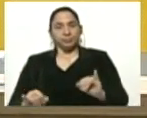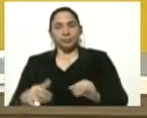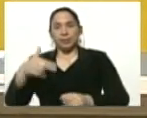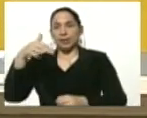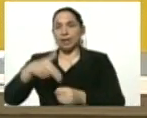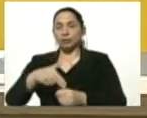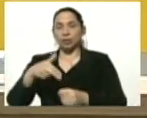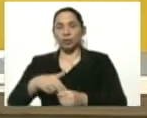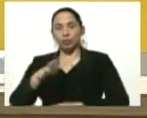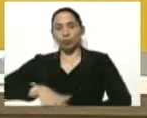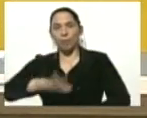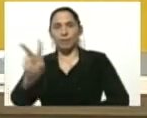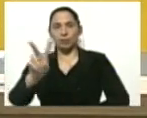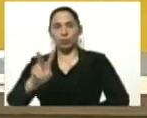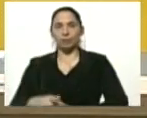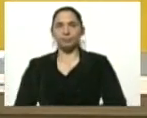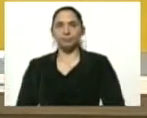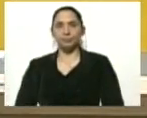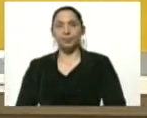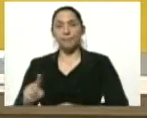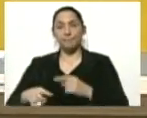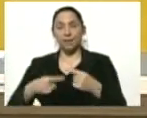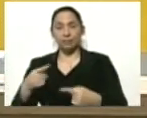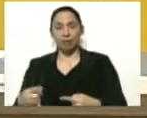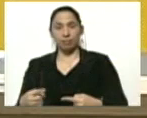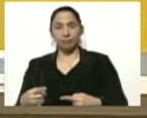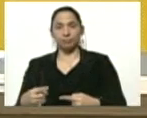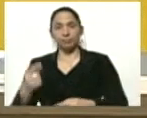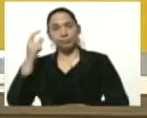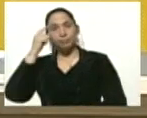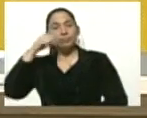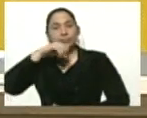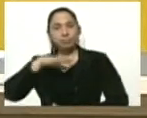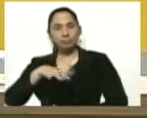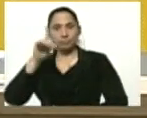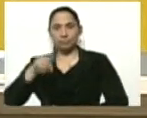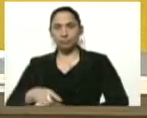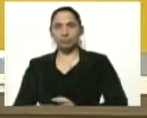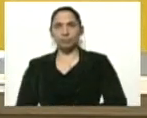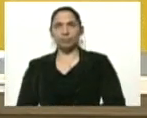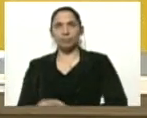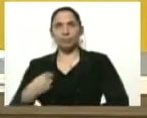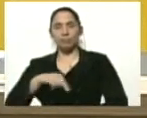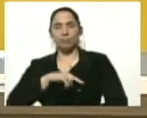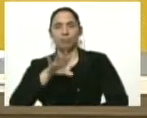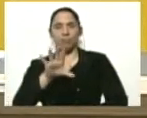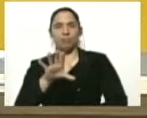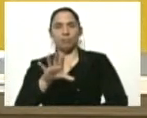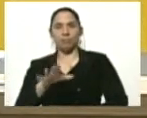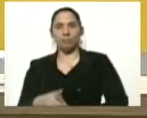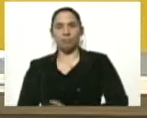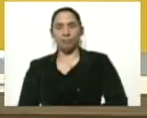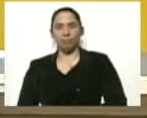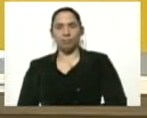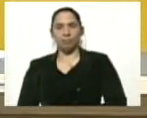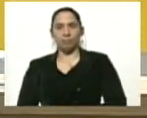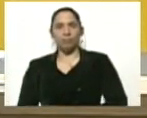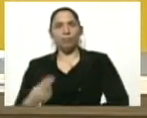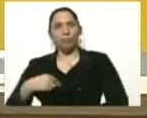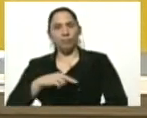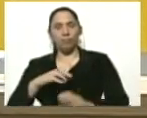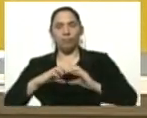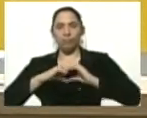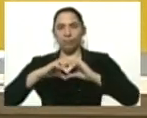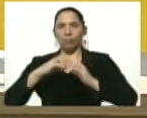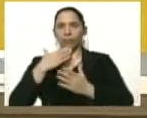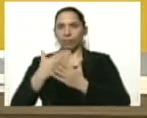para toda Venezuela y mañana será un día histórico también en nuestra patria. desde nuestro corazón